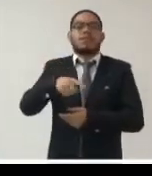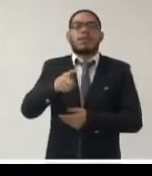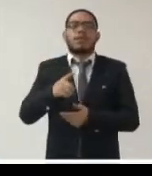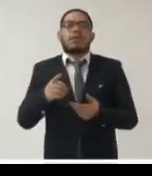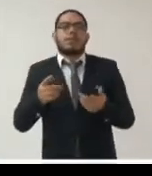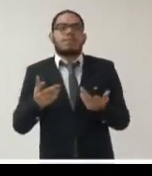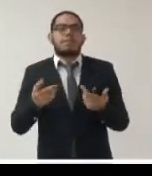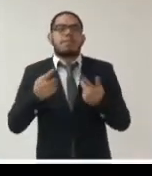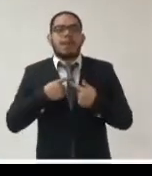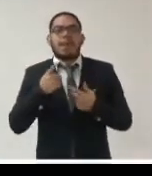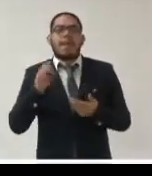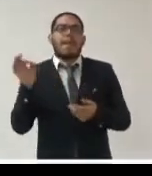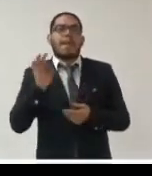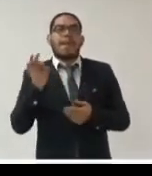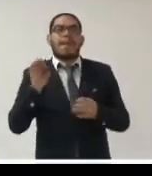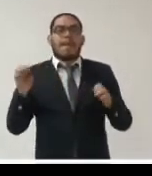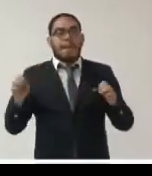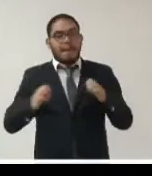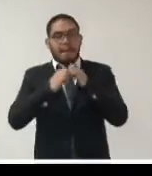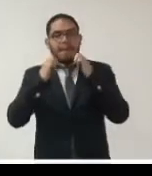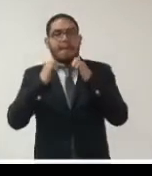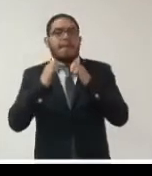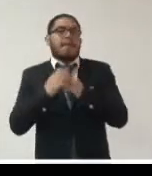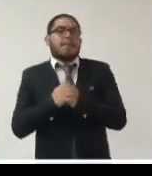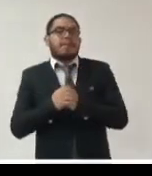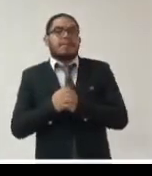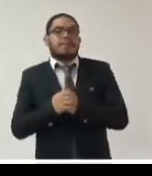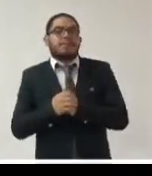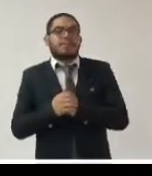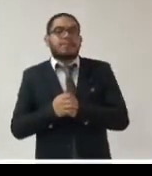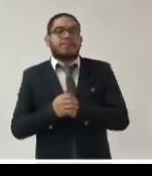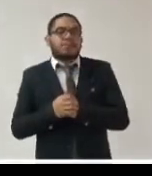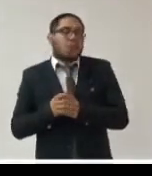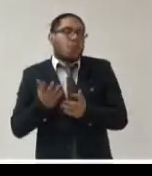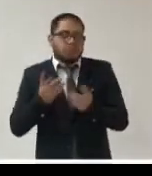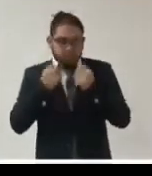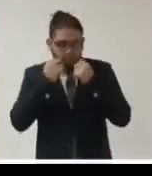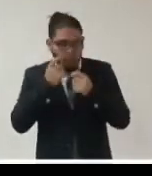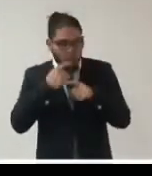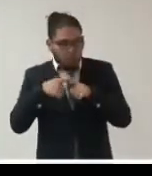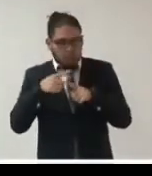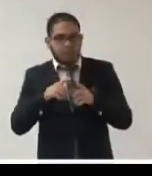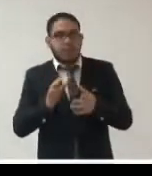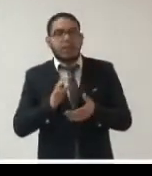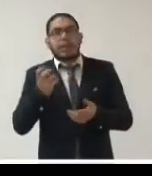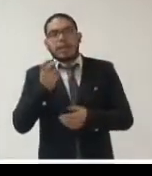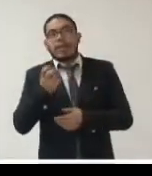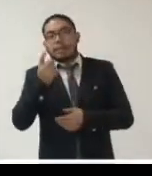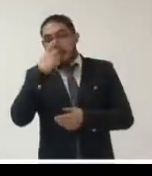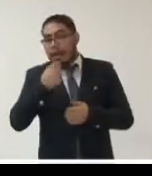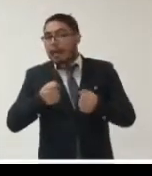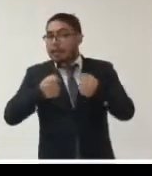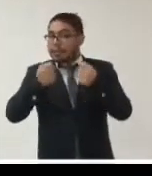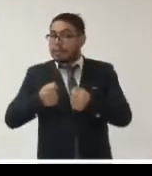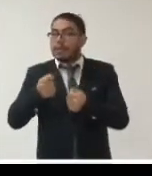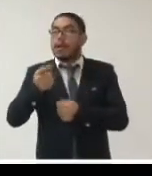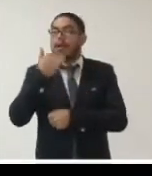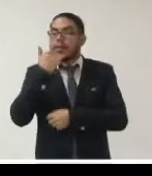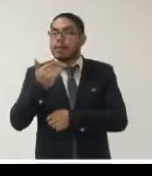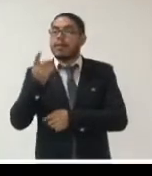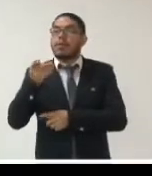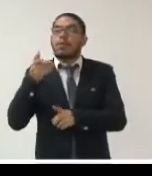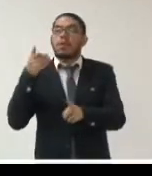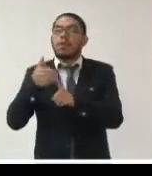casos de desastres naturales o emergencias de cualquier índole con la finalidad de asegurar el ejercicio efectivo